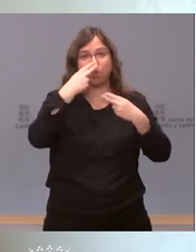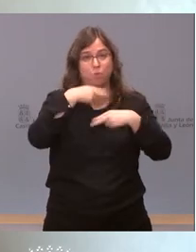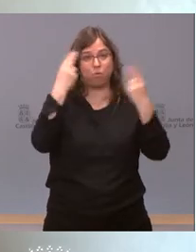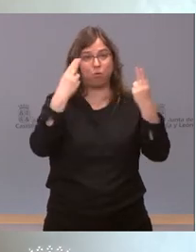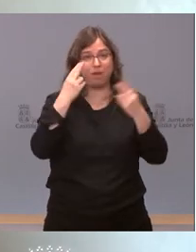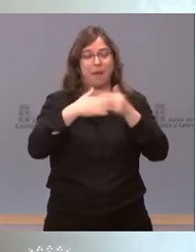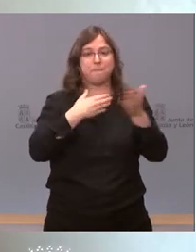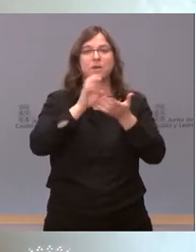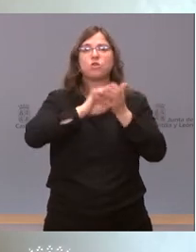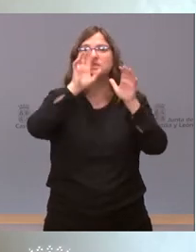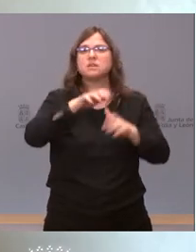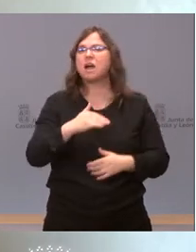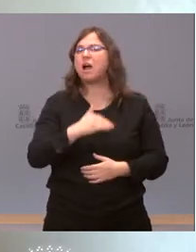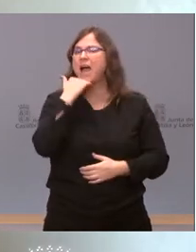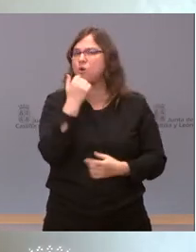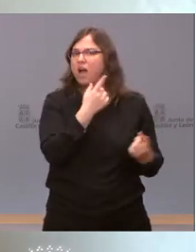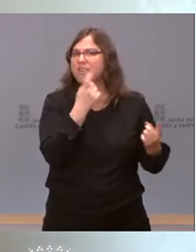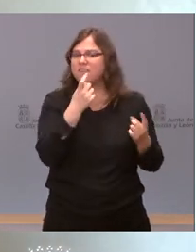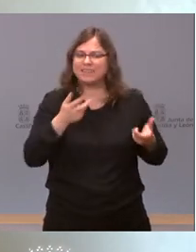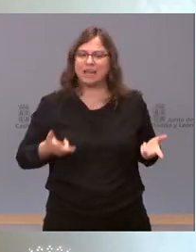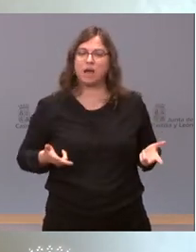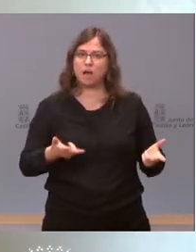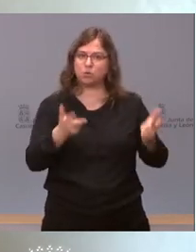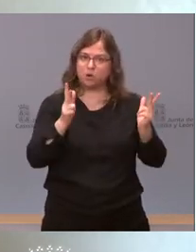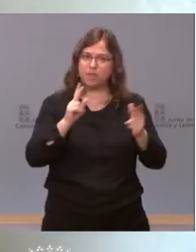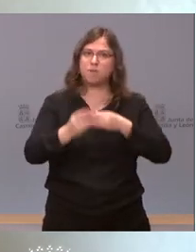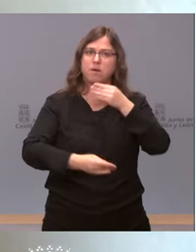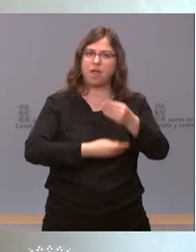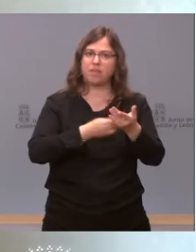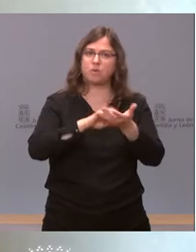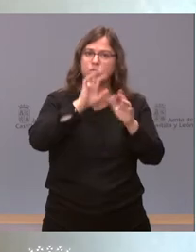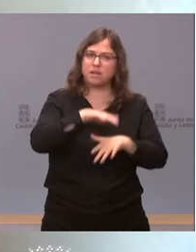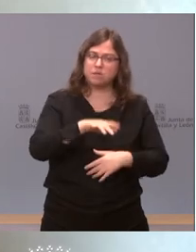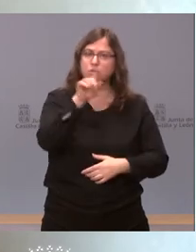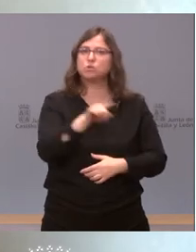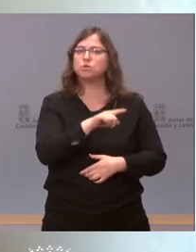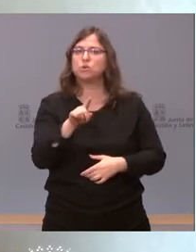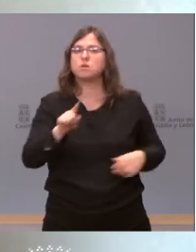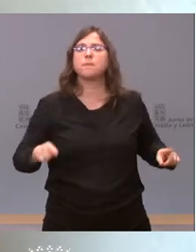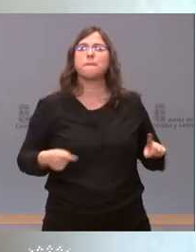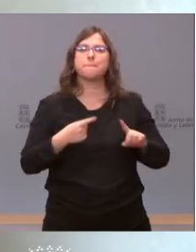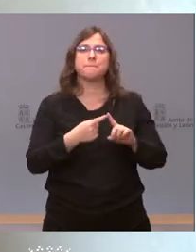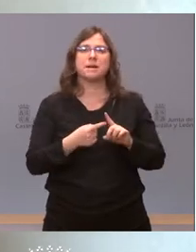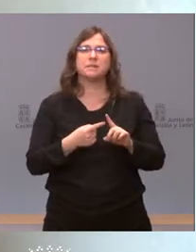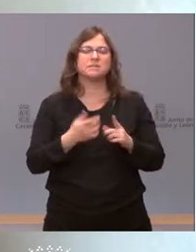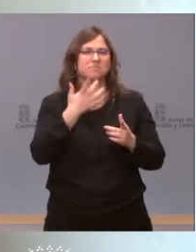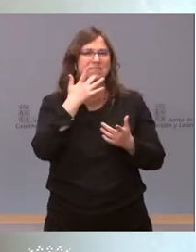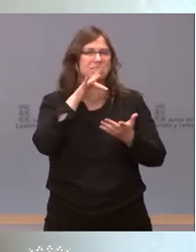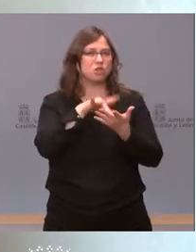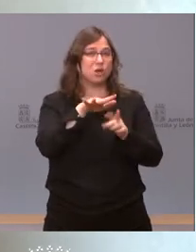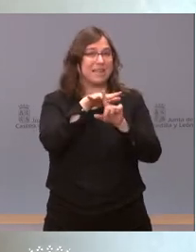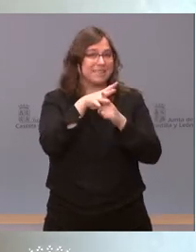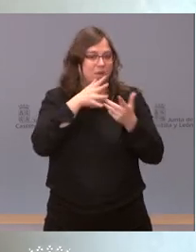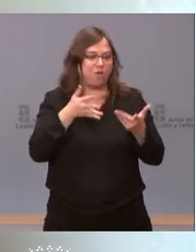Castilla y León tiene que dar alguna autorización más para que se puedan llevar a cabo este tipo de actos y en todo caso dadas las actuales